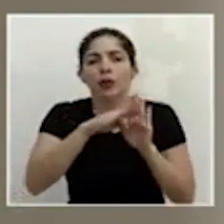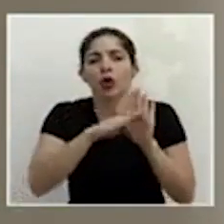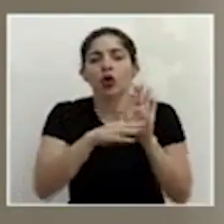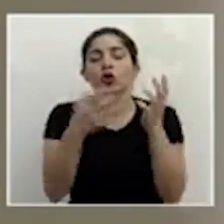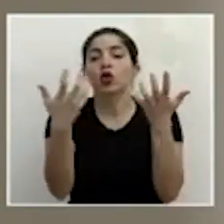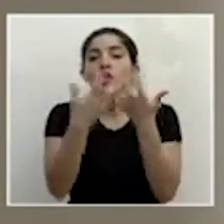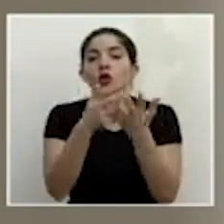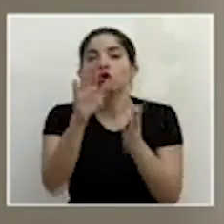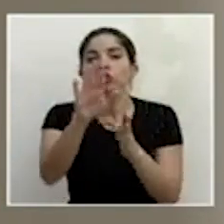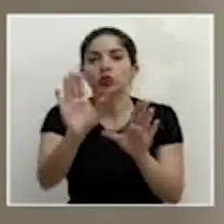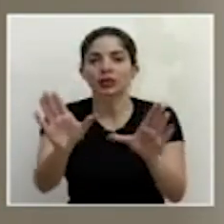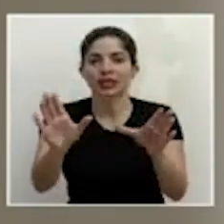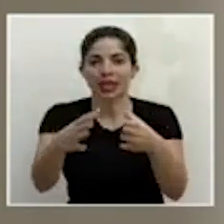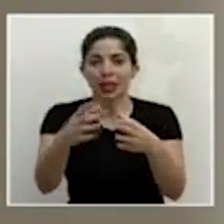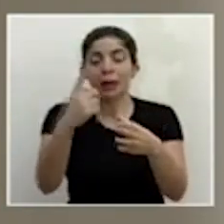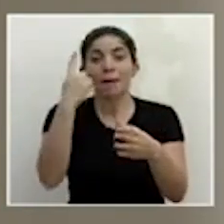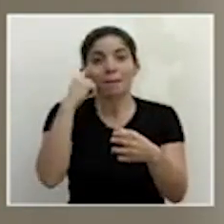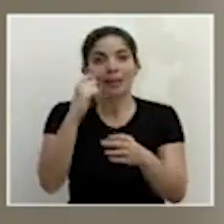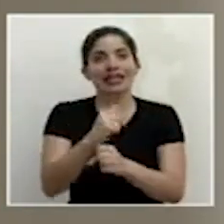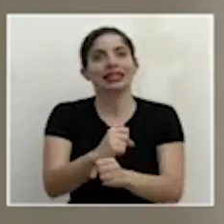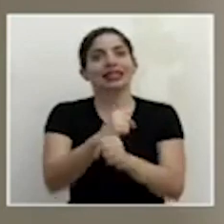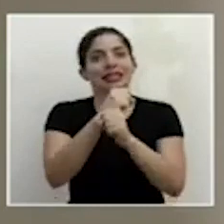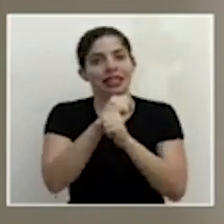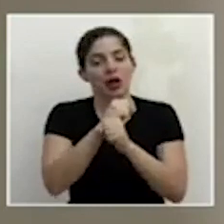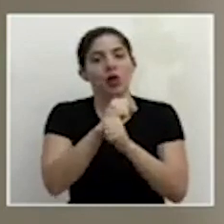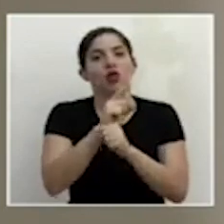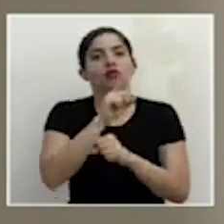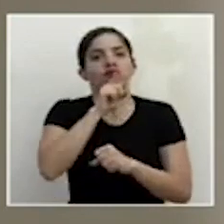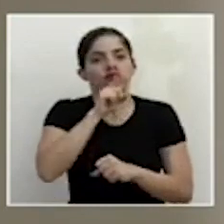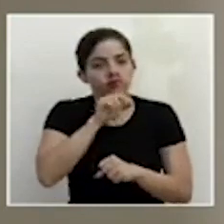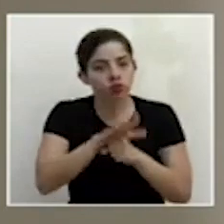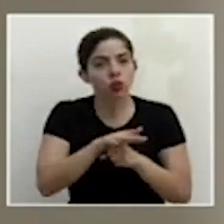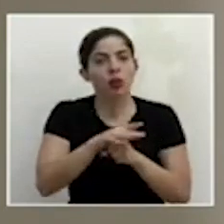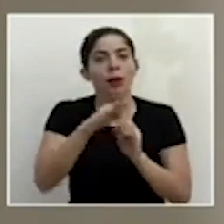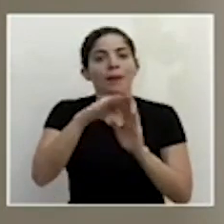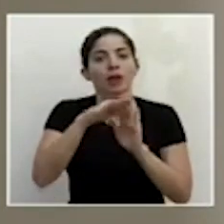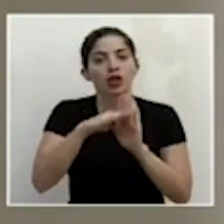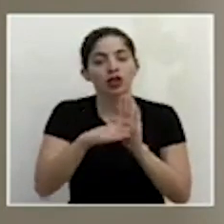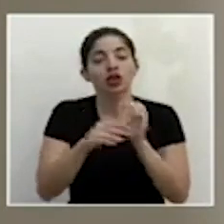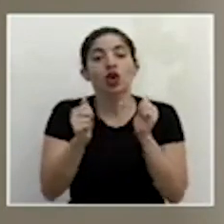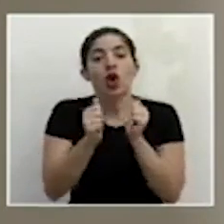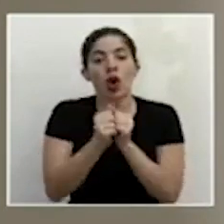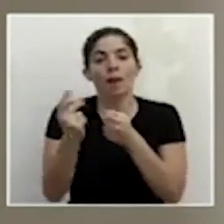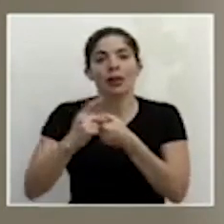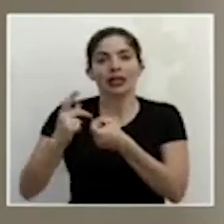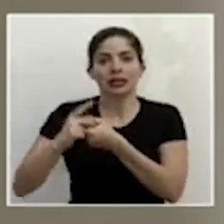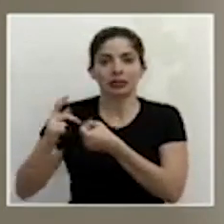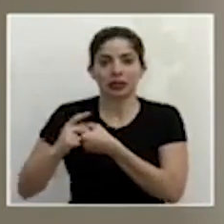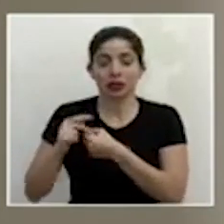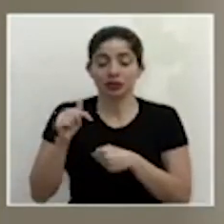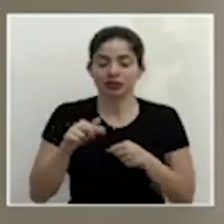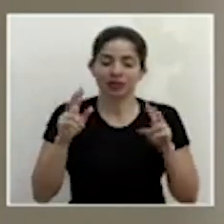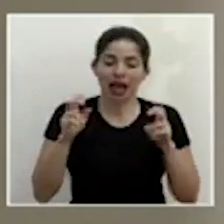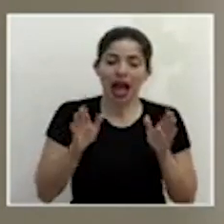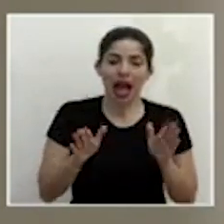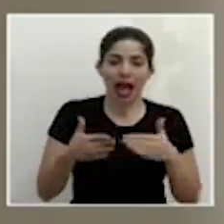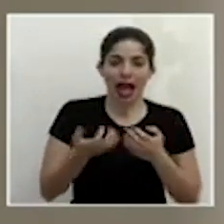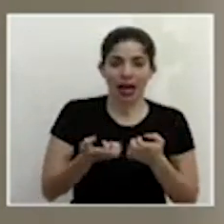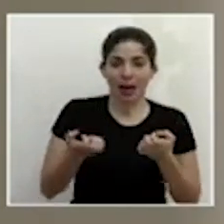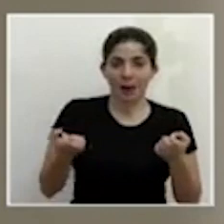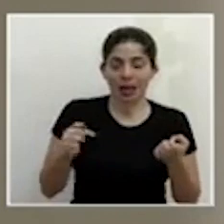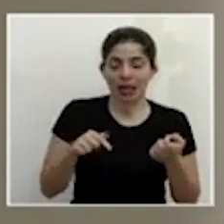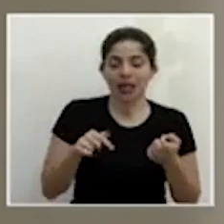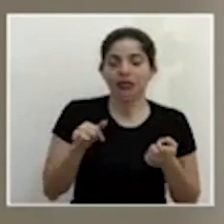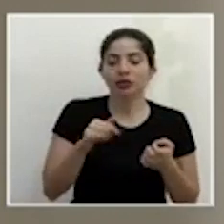garantizar que en efecto pueda ser un proceso participativo. En esta caja de herramientas que pueden